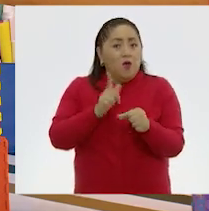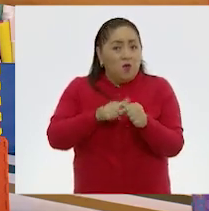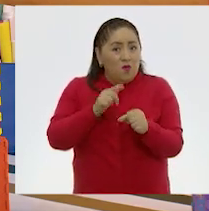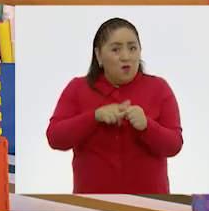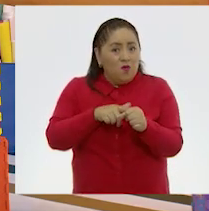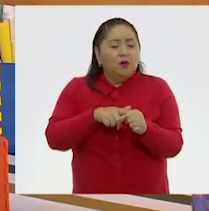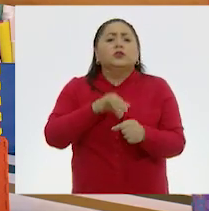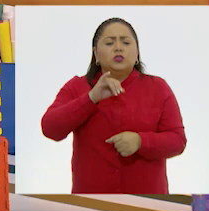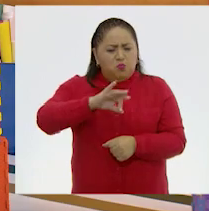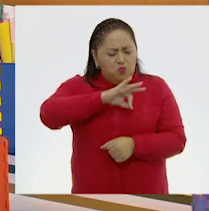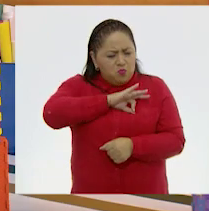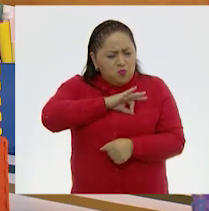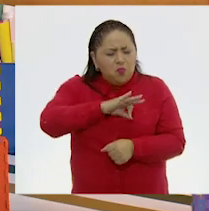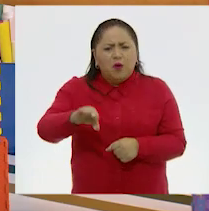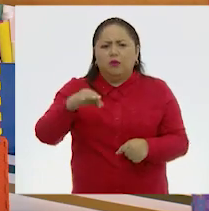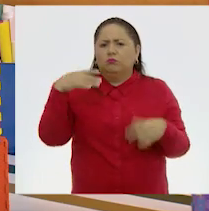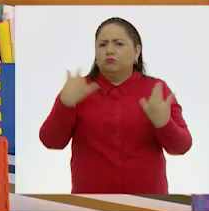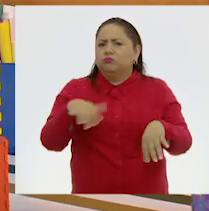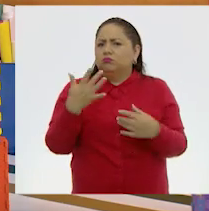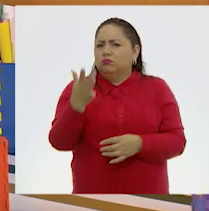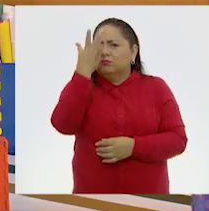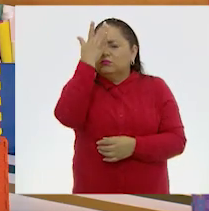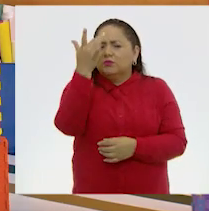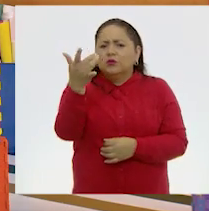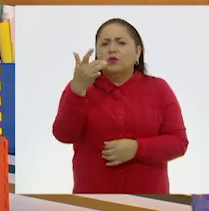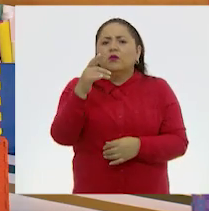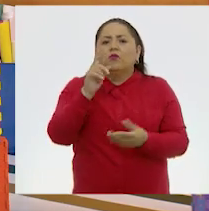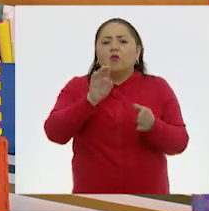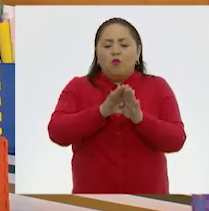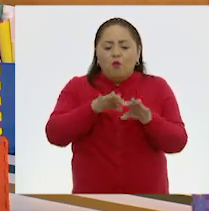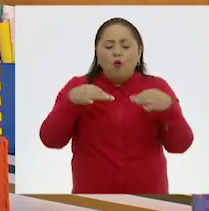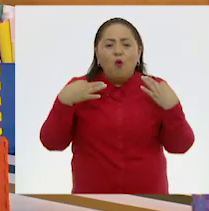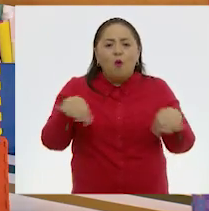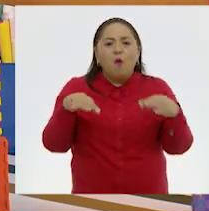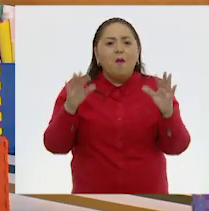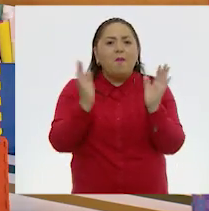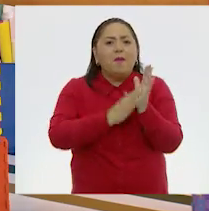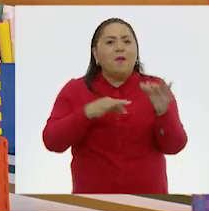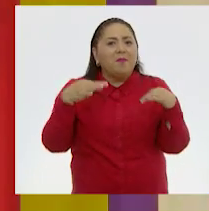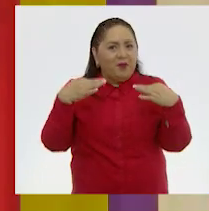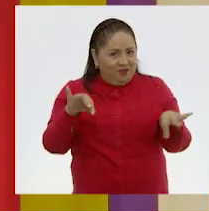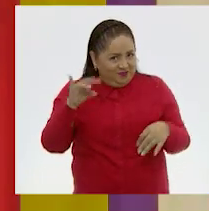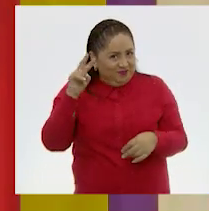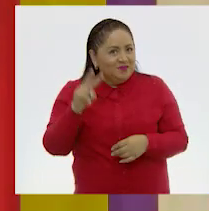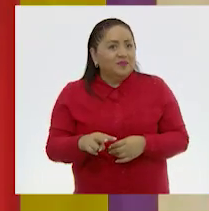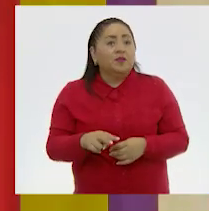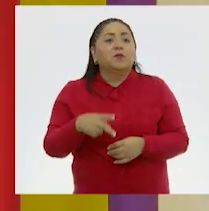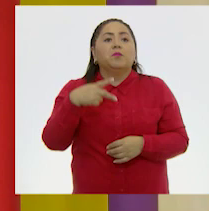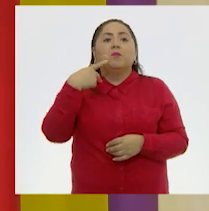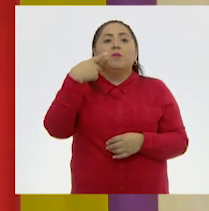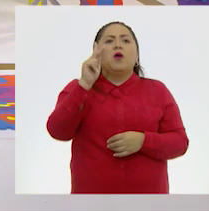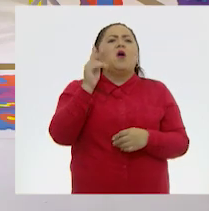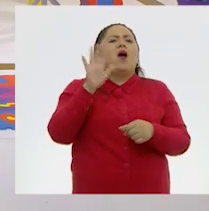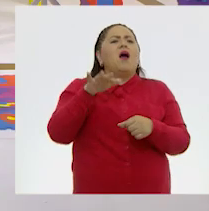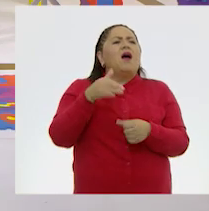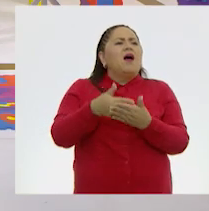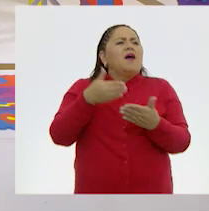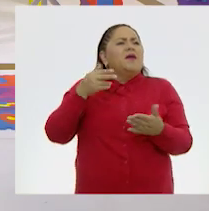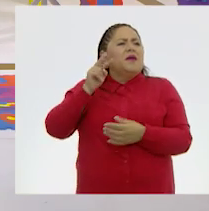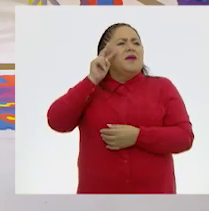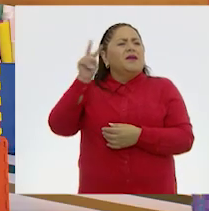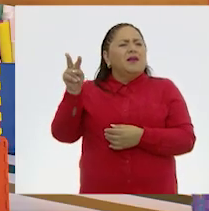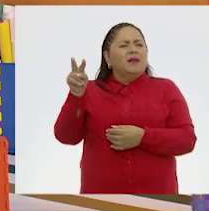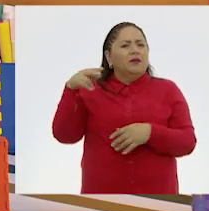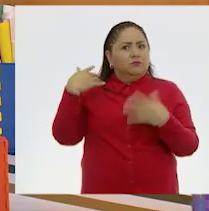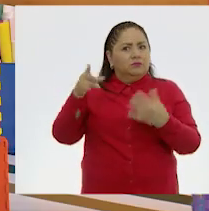son capaces de generar magia sobre nuestra hoja de papel. Cierto. Pero lo que acabamos de ver en el